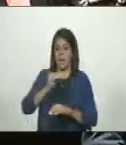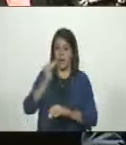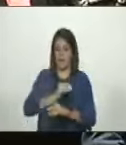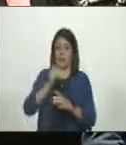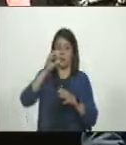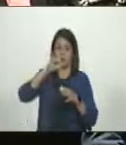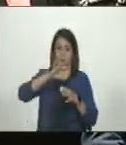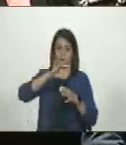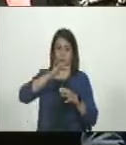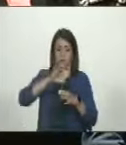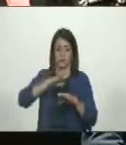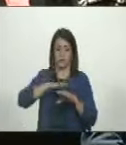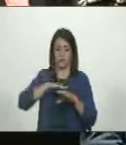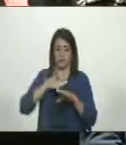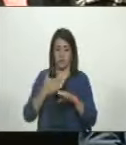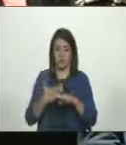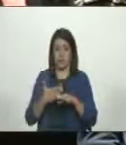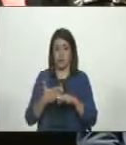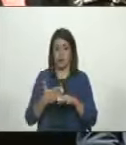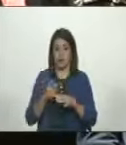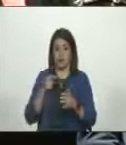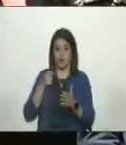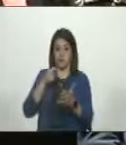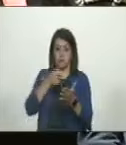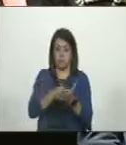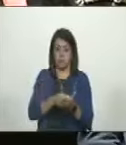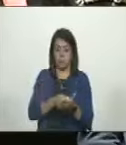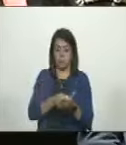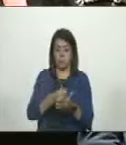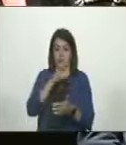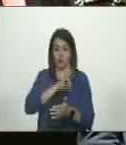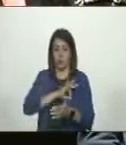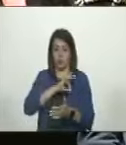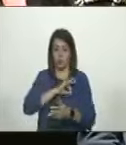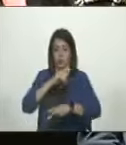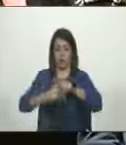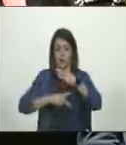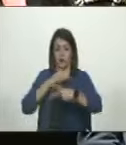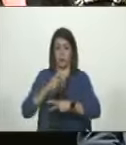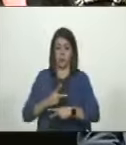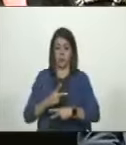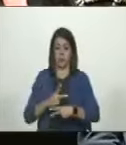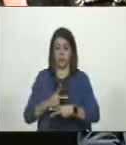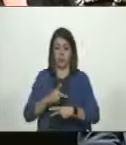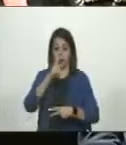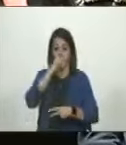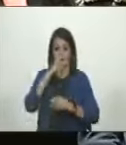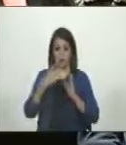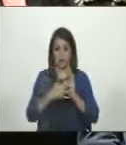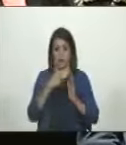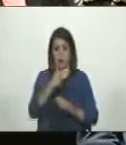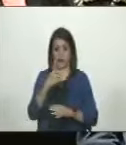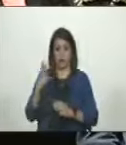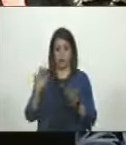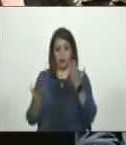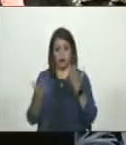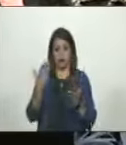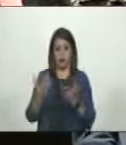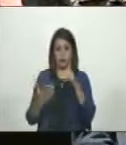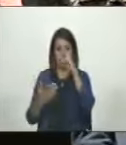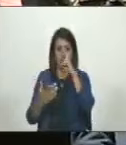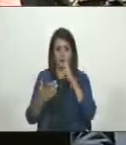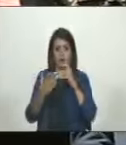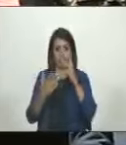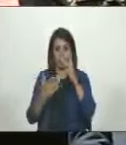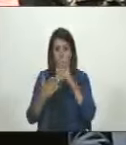recursos para su inversión en el área social y productiva en el año 2024 si lo comparamos con el